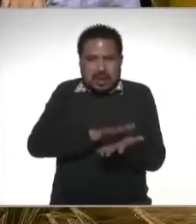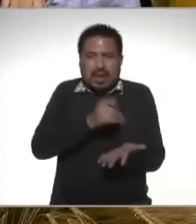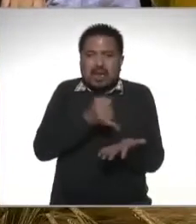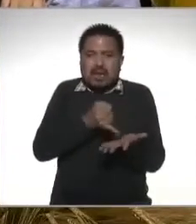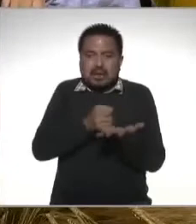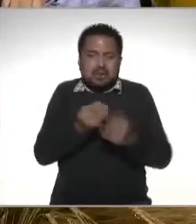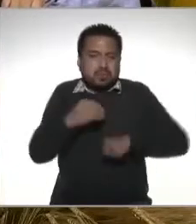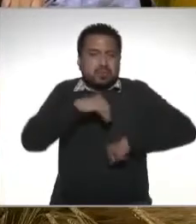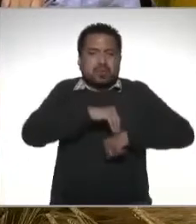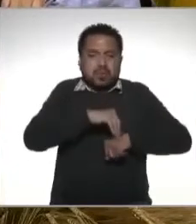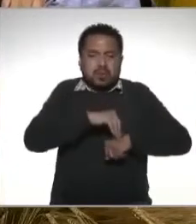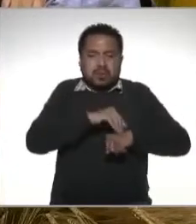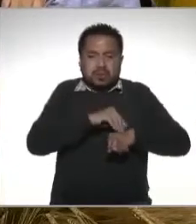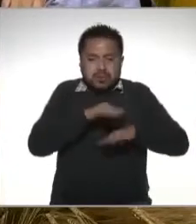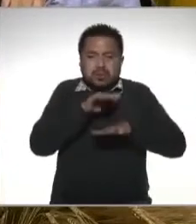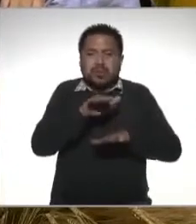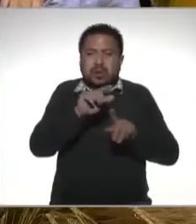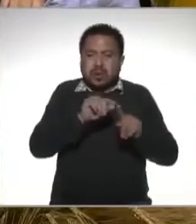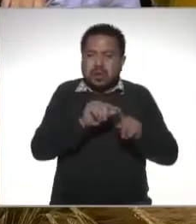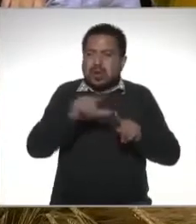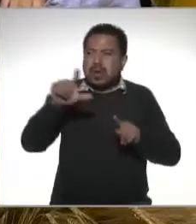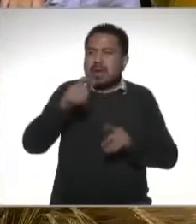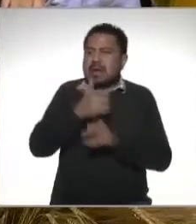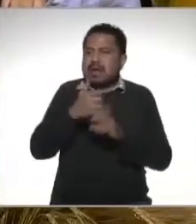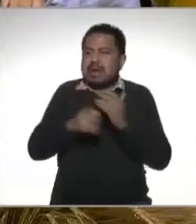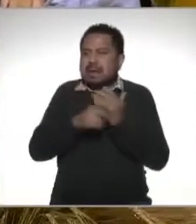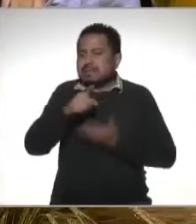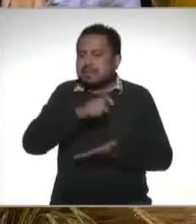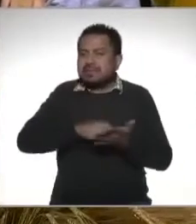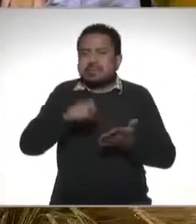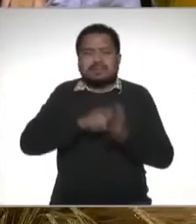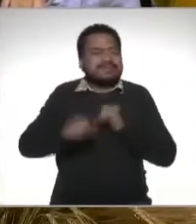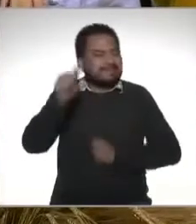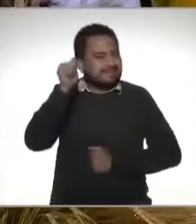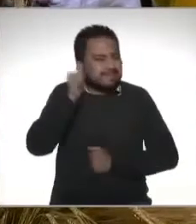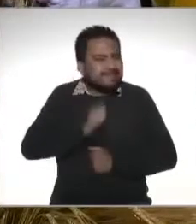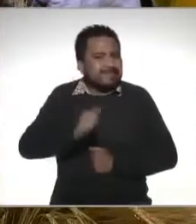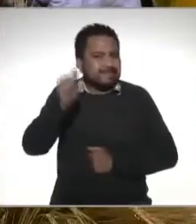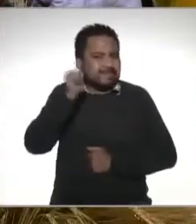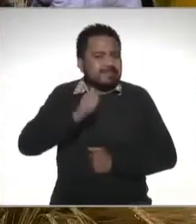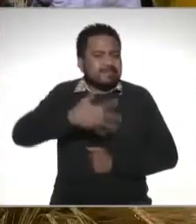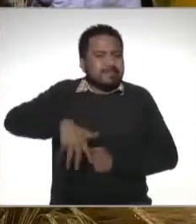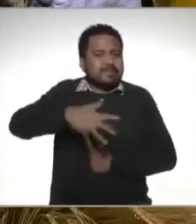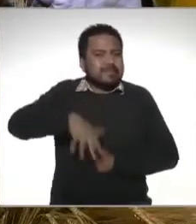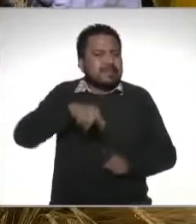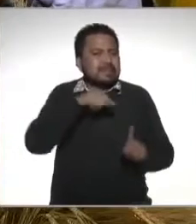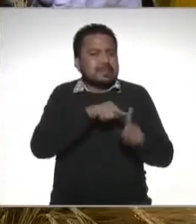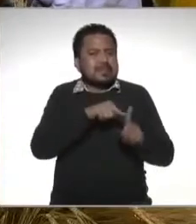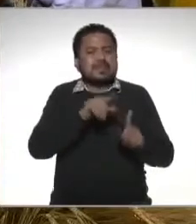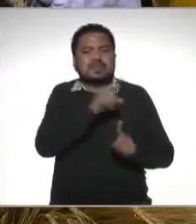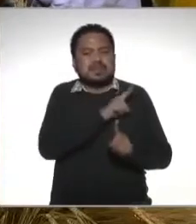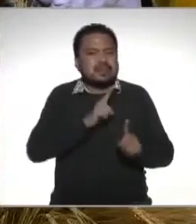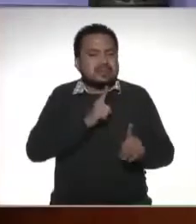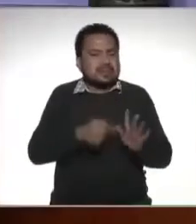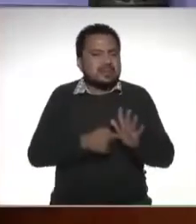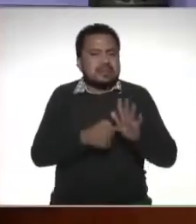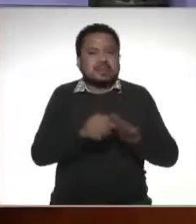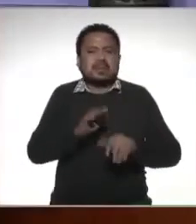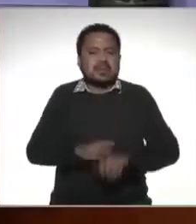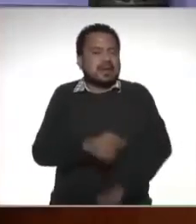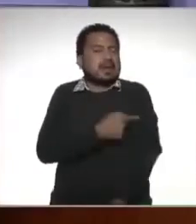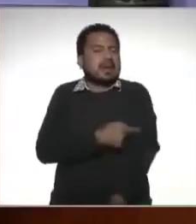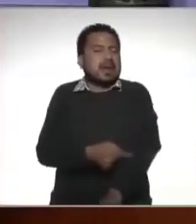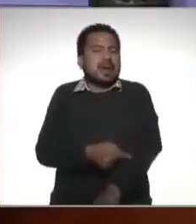impuesto sobre el incremento de tu patrimonio eso es lo que siempre va a buscar y eso es lo que siempre vamos a ver a lo largo